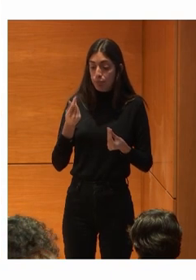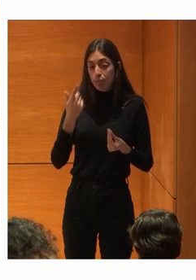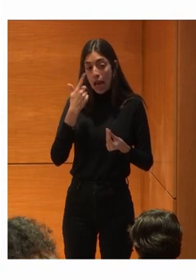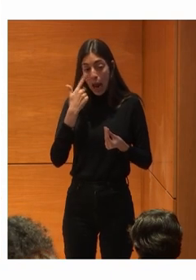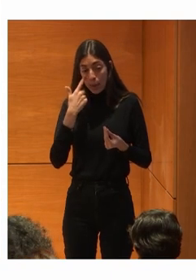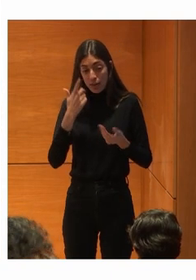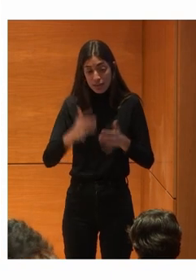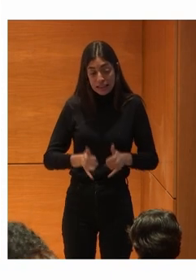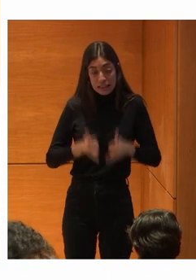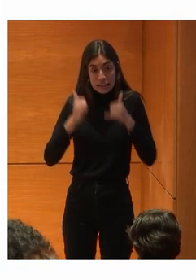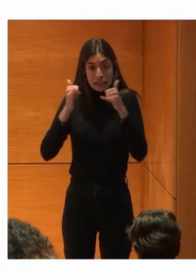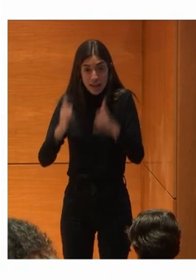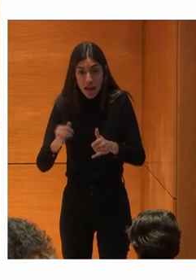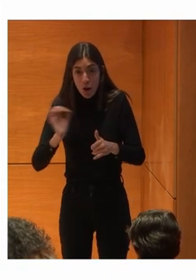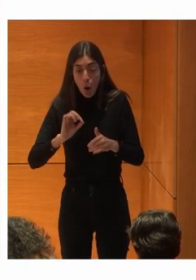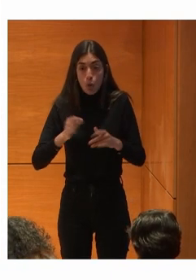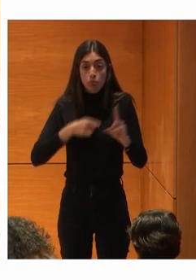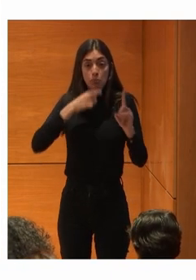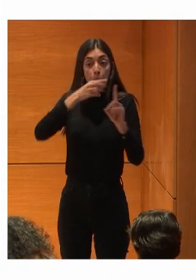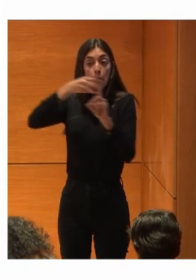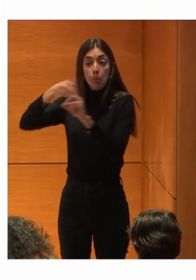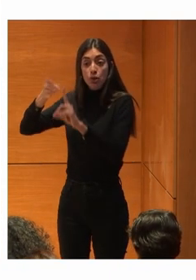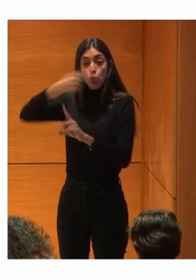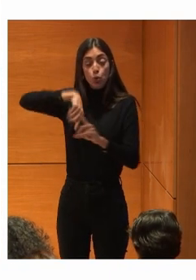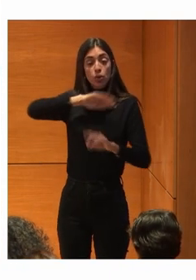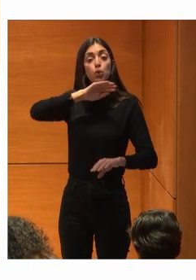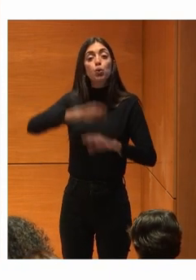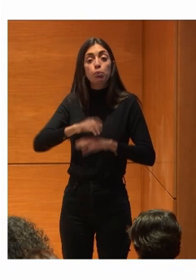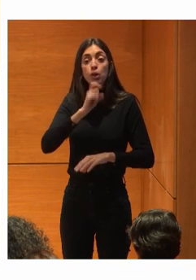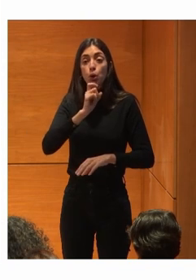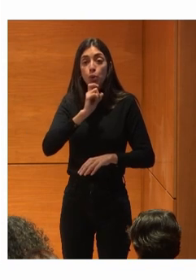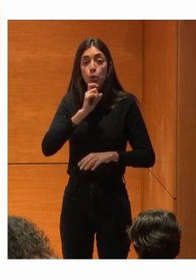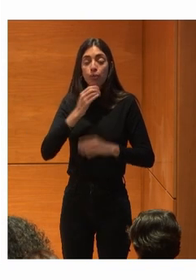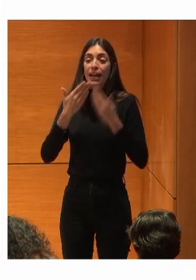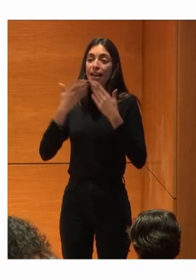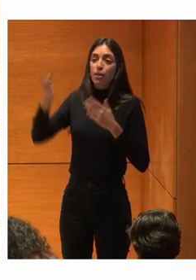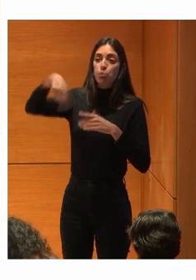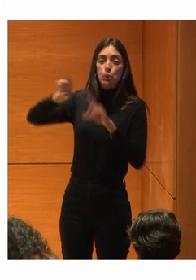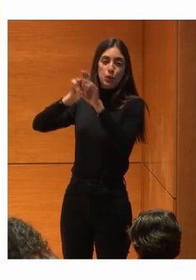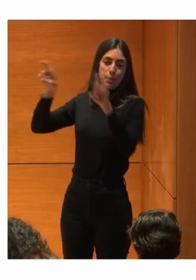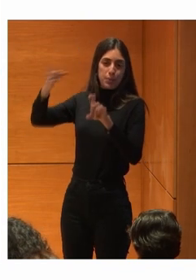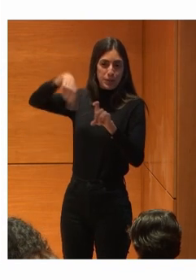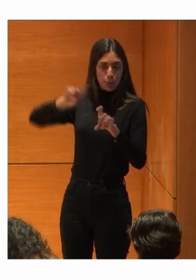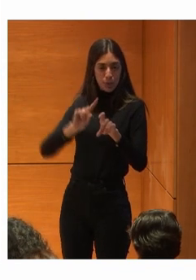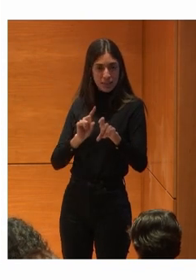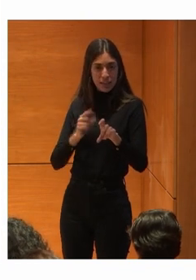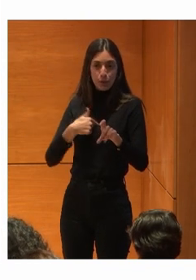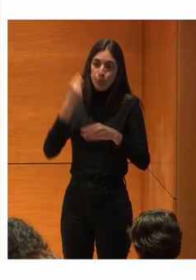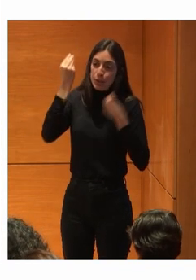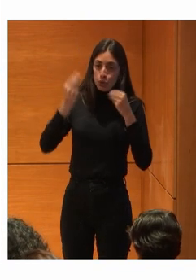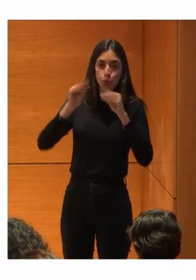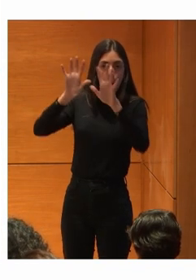Y de cumplimiento De nuestras misiones Que hacéis Empresas como vosotros Y yo creo que también Eso es un